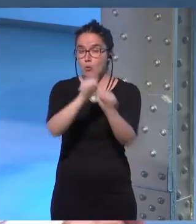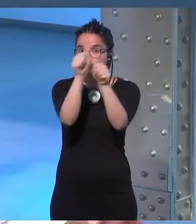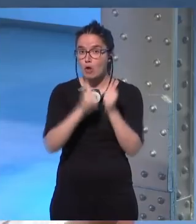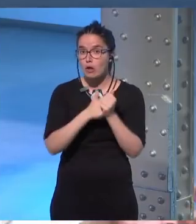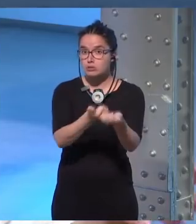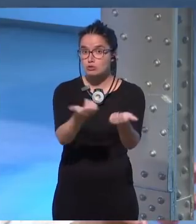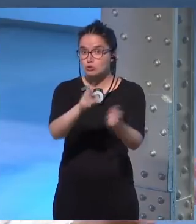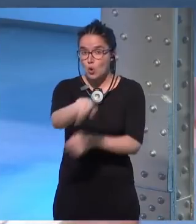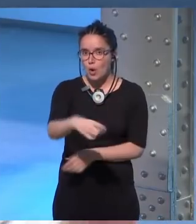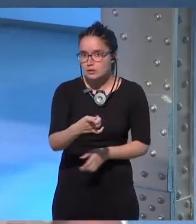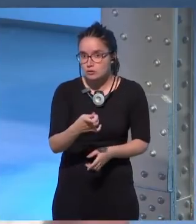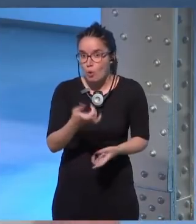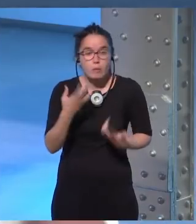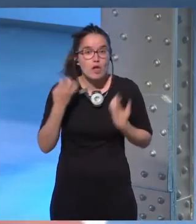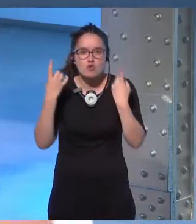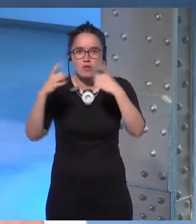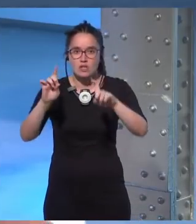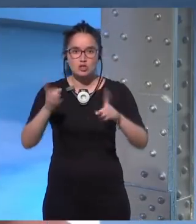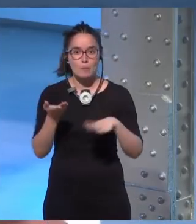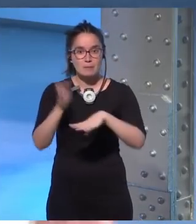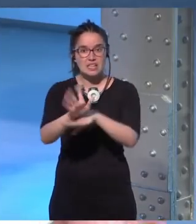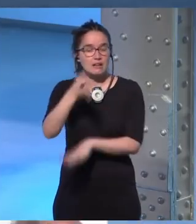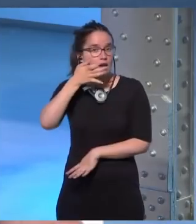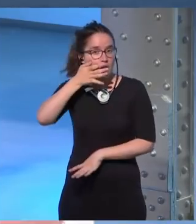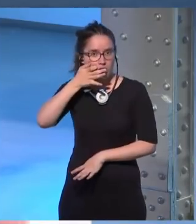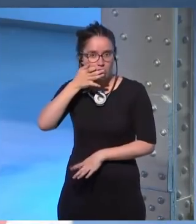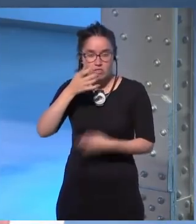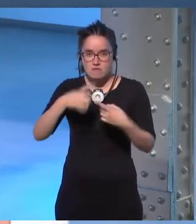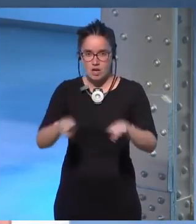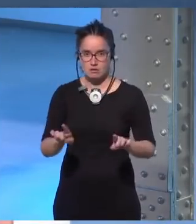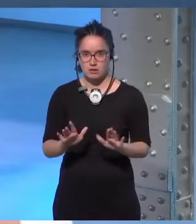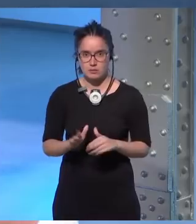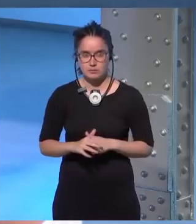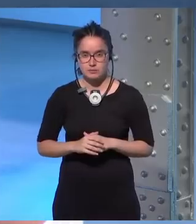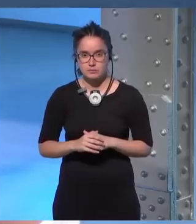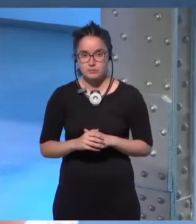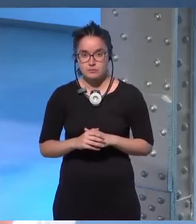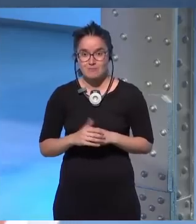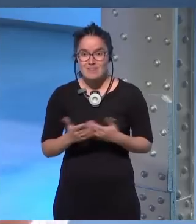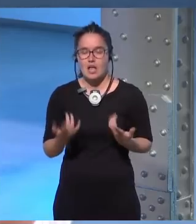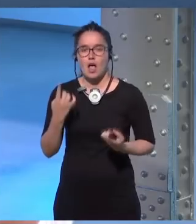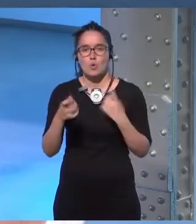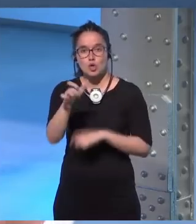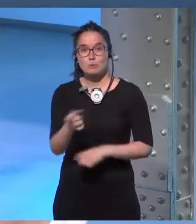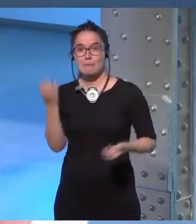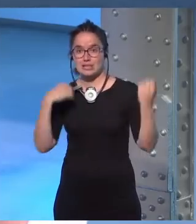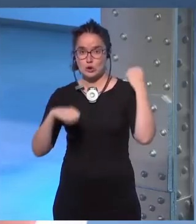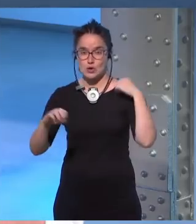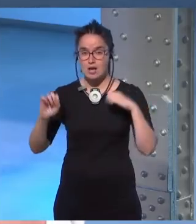a seguir o no tienen por qué serlo simplemente es para presentarte una realidad distinta hay personajes